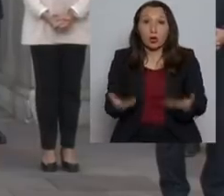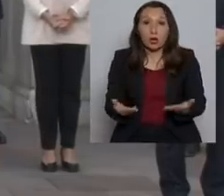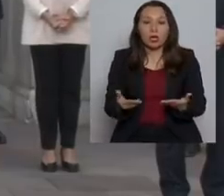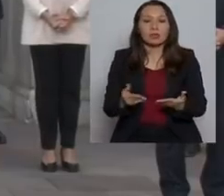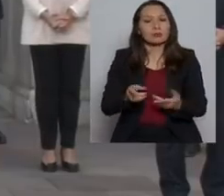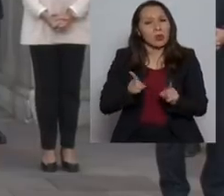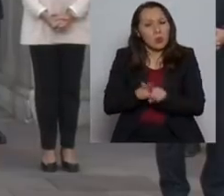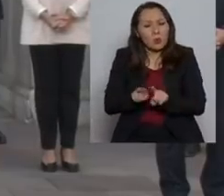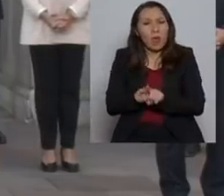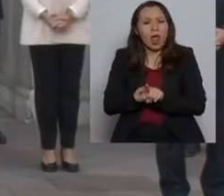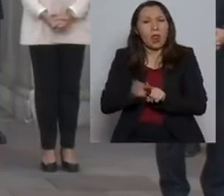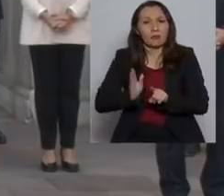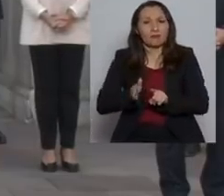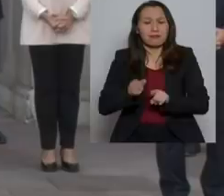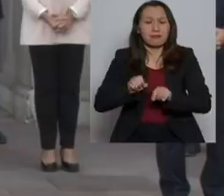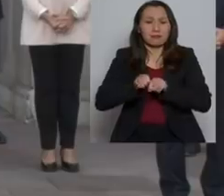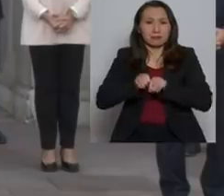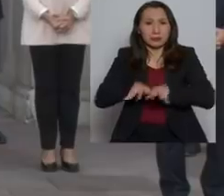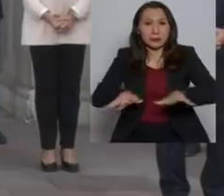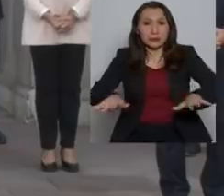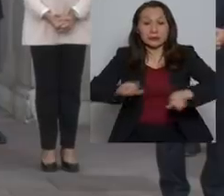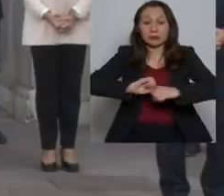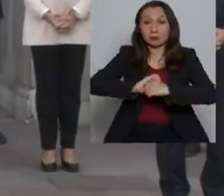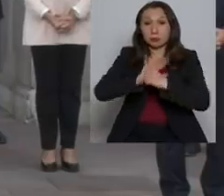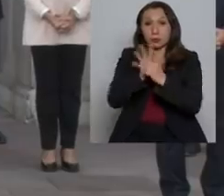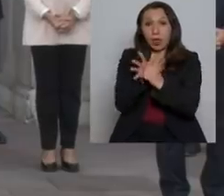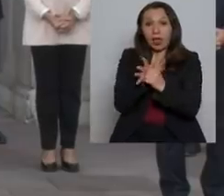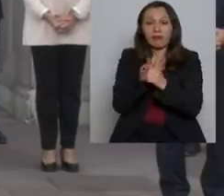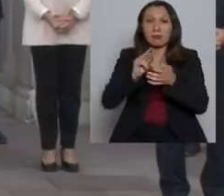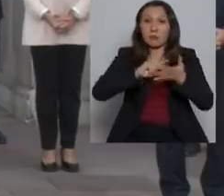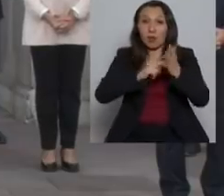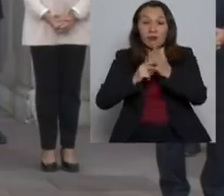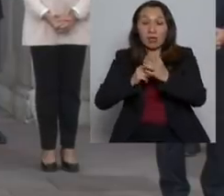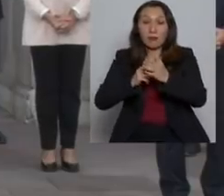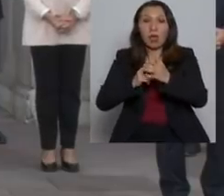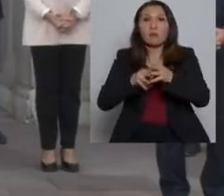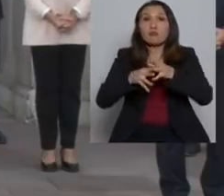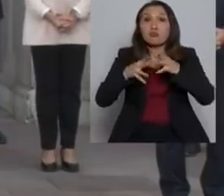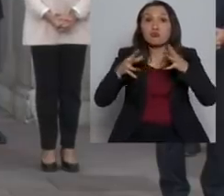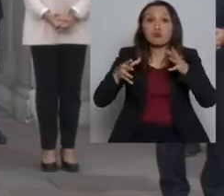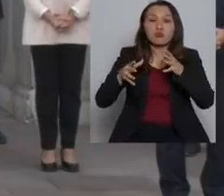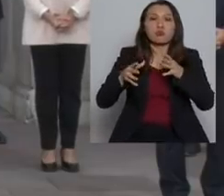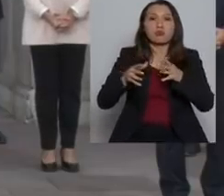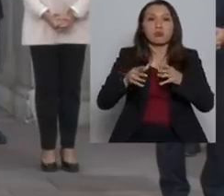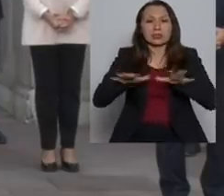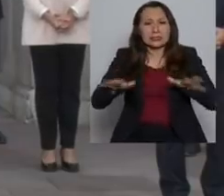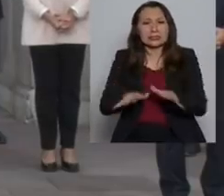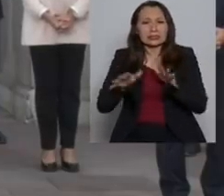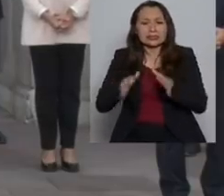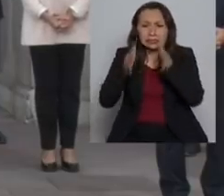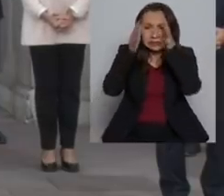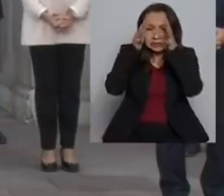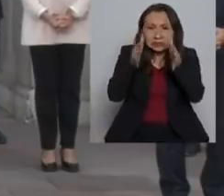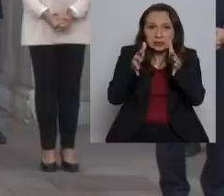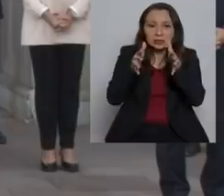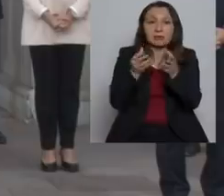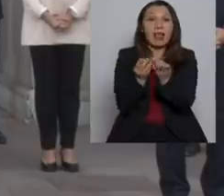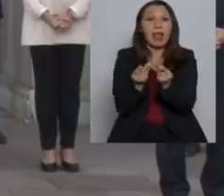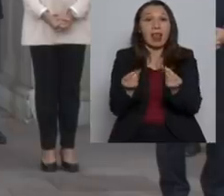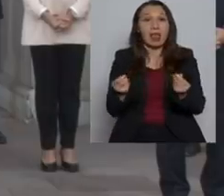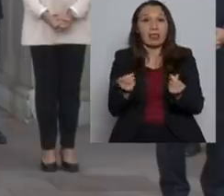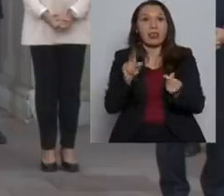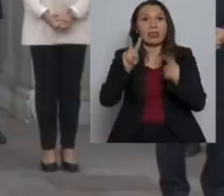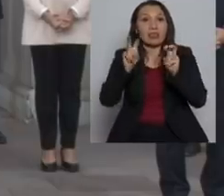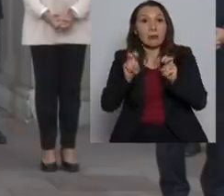a pesar de esta pandemia del coronavirus, que ha concentrado muchos de nuestros esfuerzos, la calidad